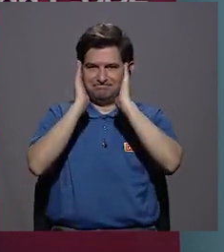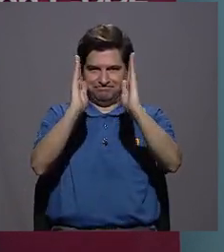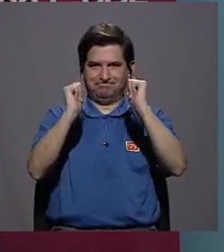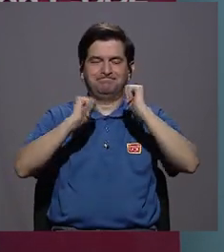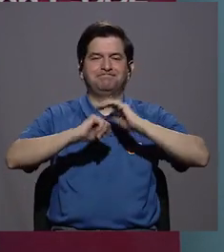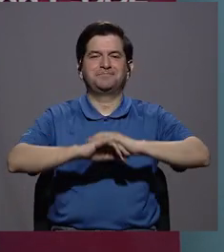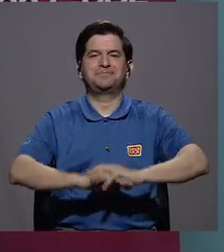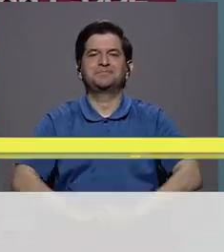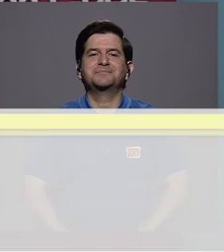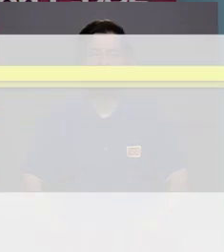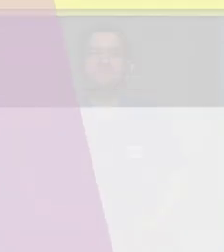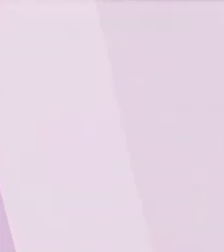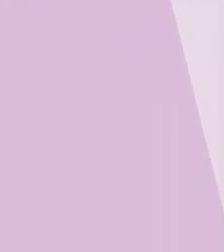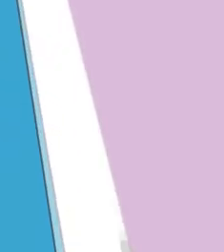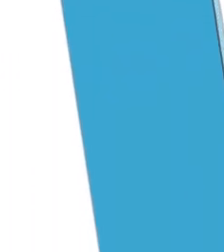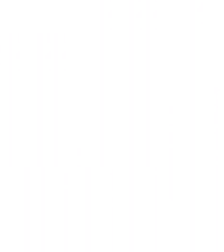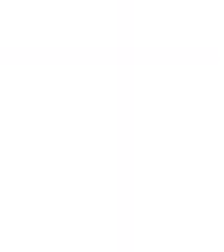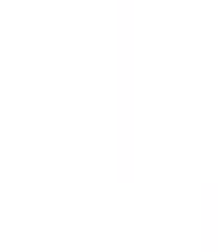ella.